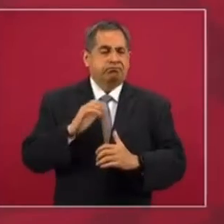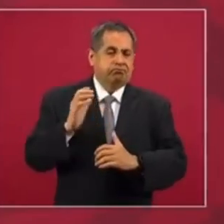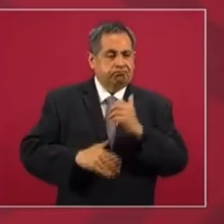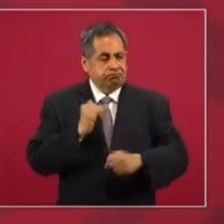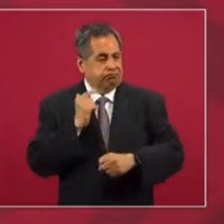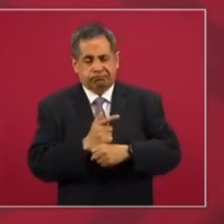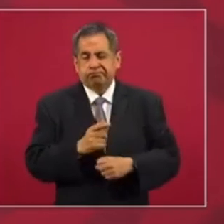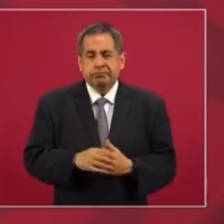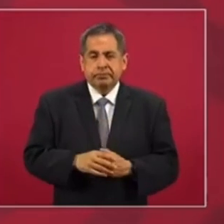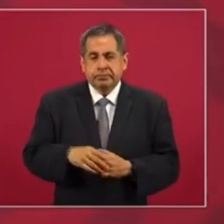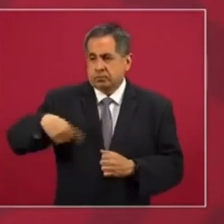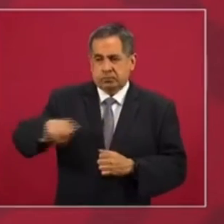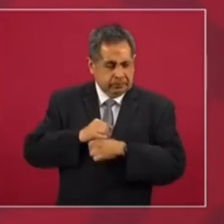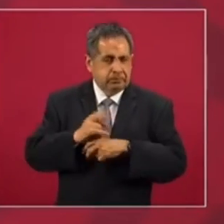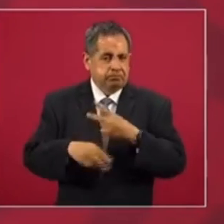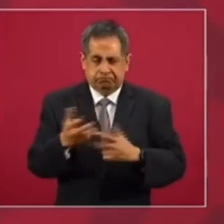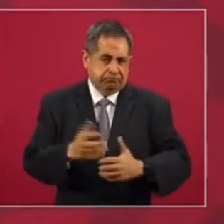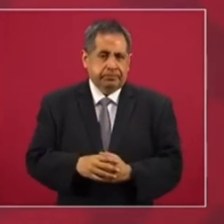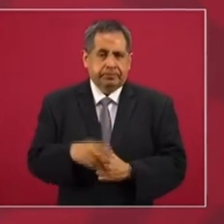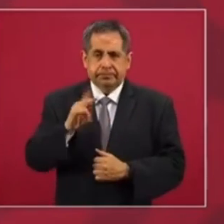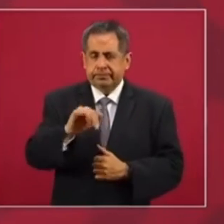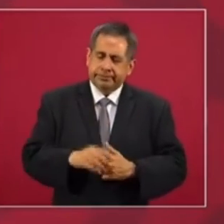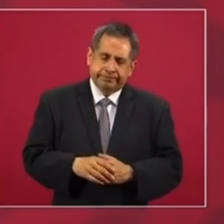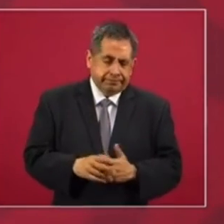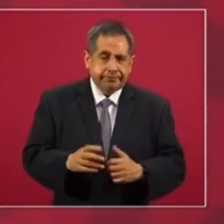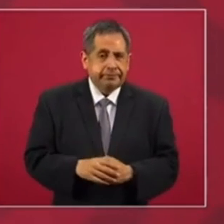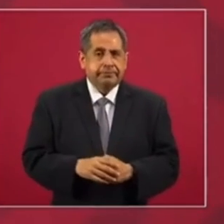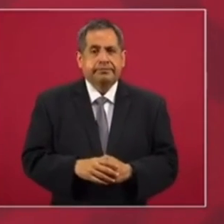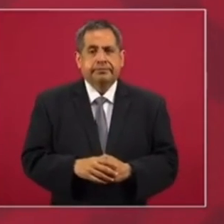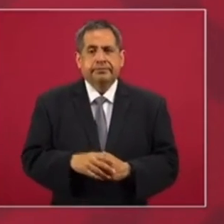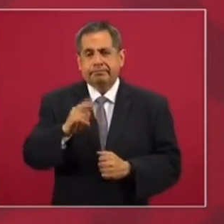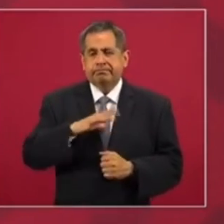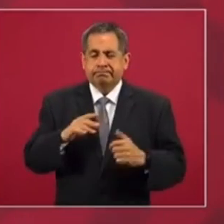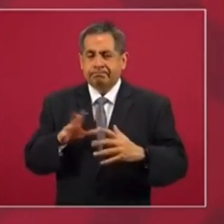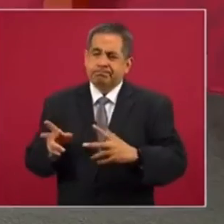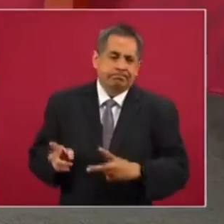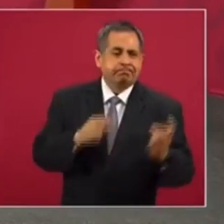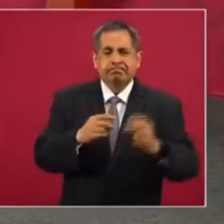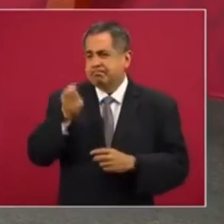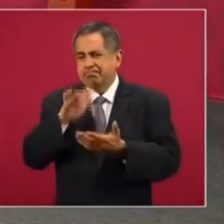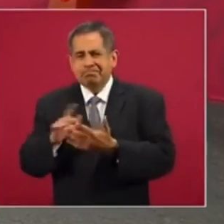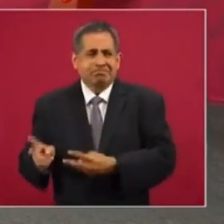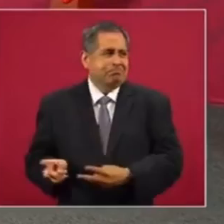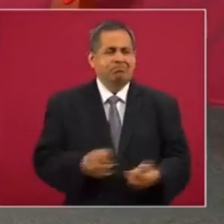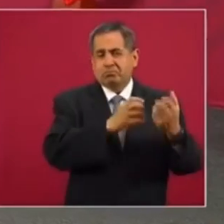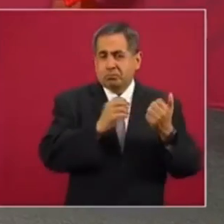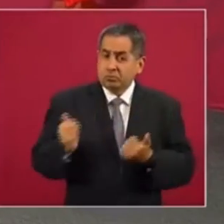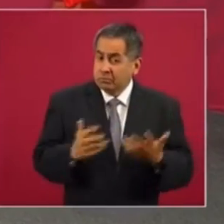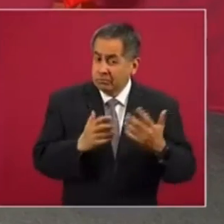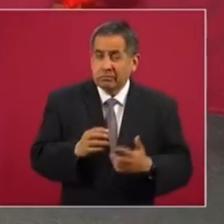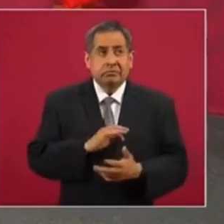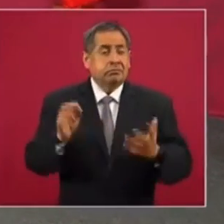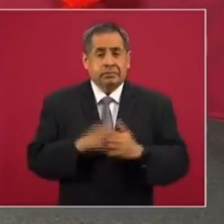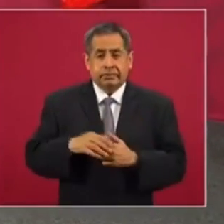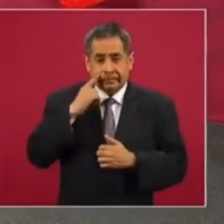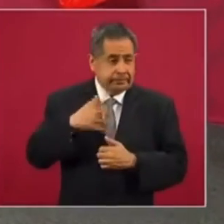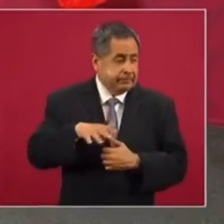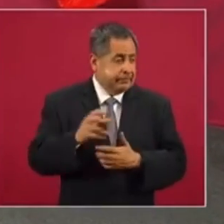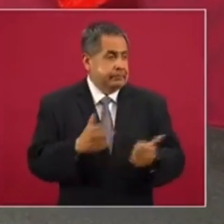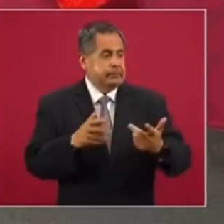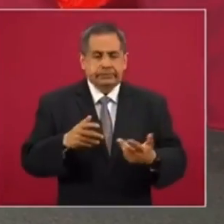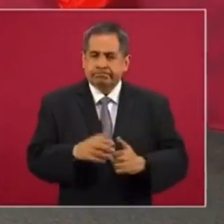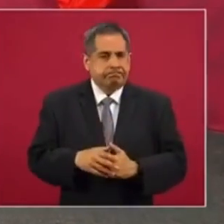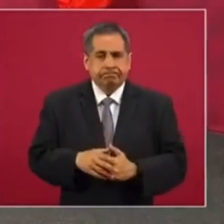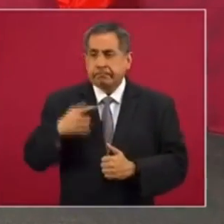toda la indagatoria. Pero sí, se llevó a cabo ese robo de medicamentos, nos costó el trabajo conseguir estos